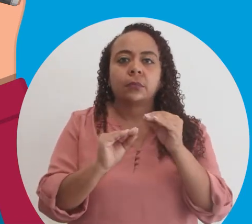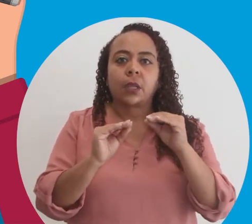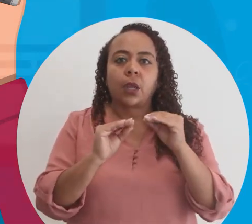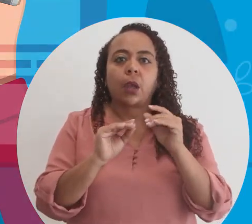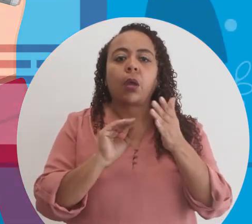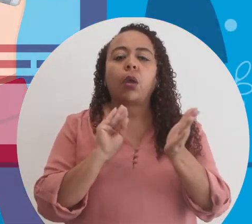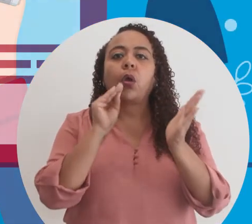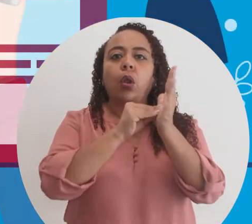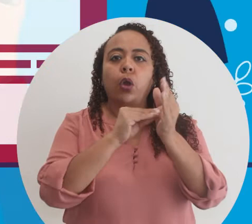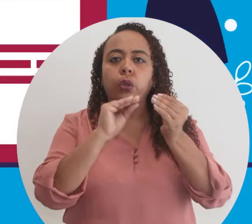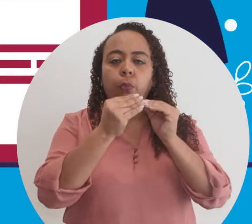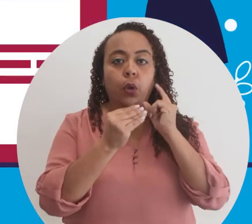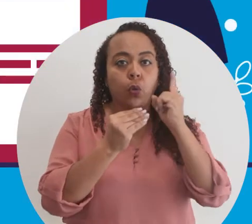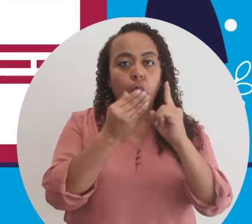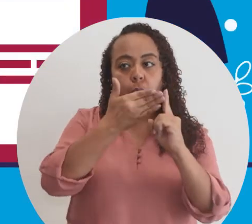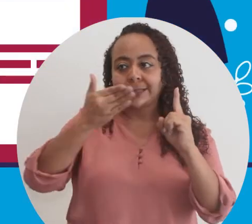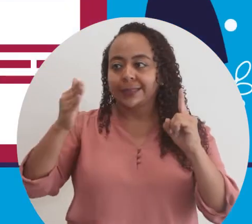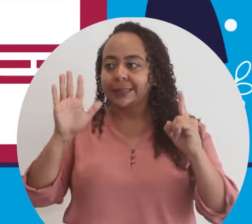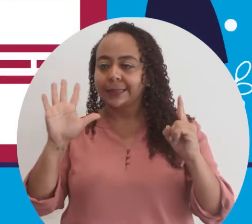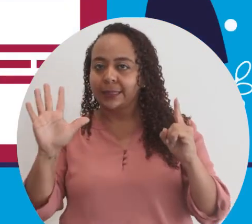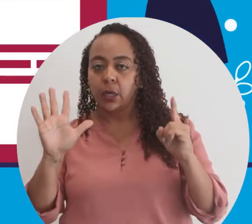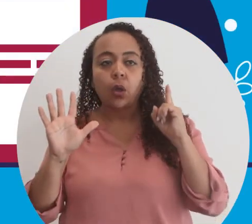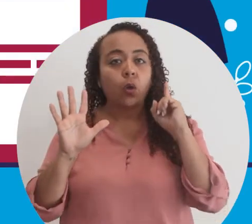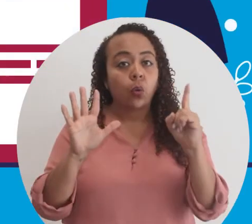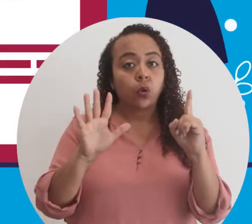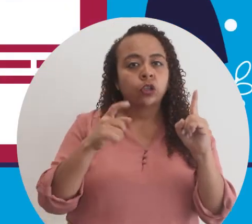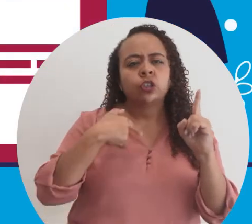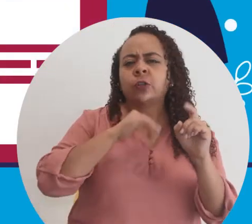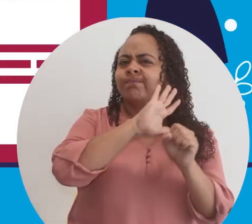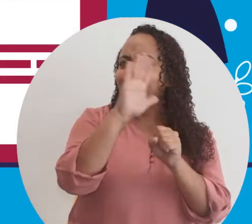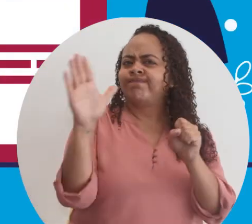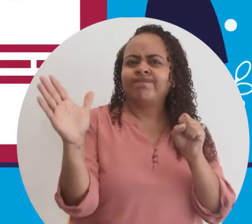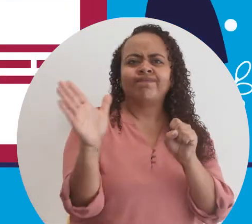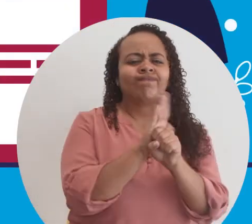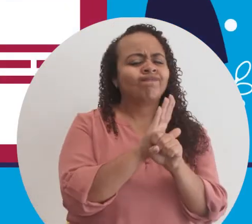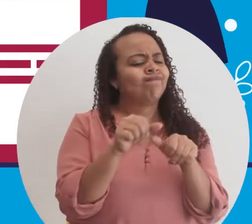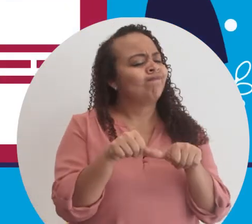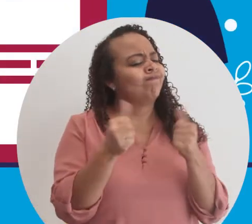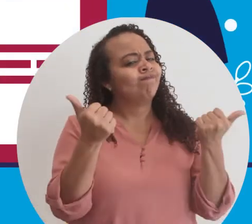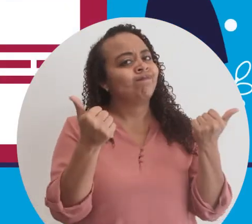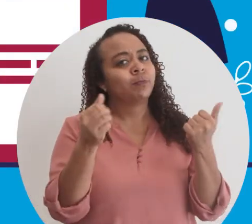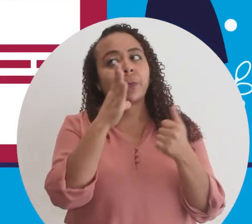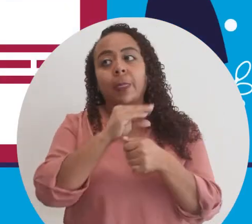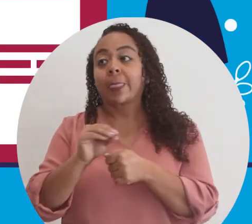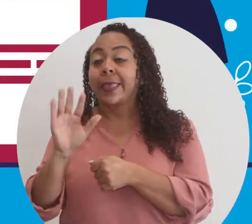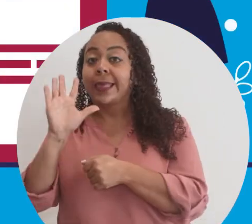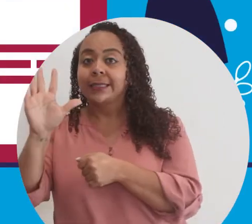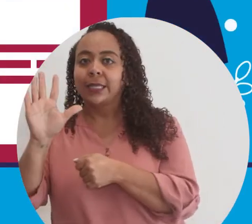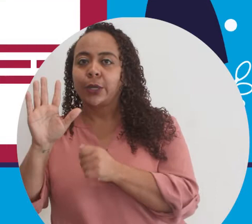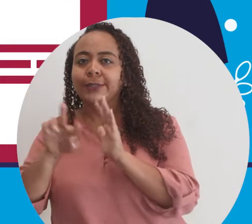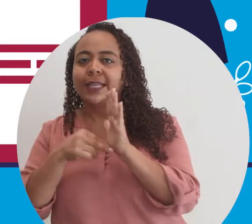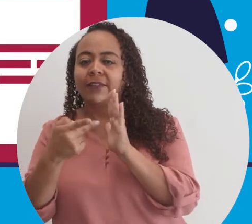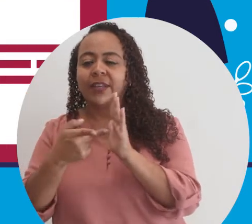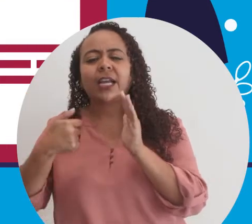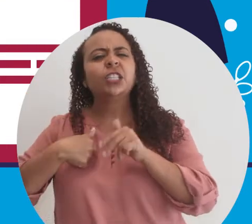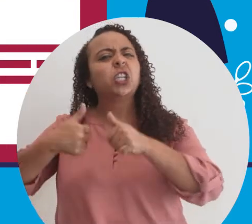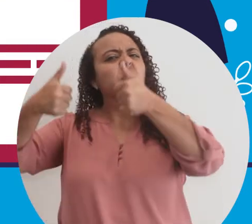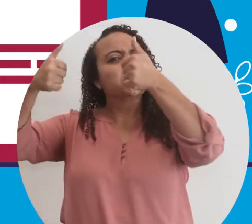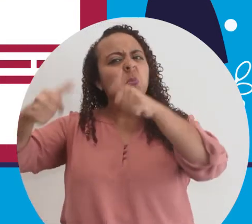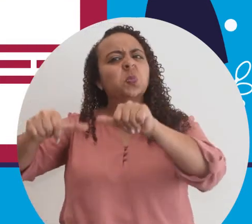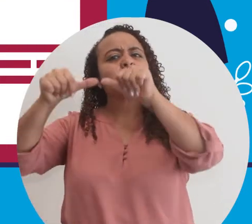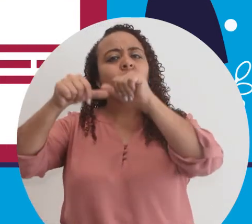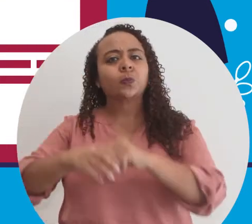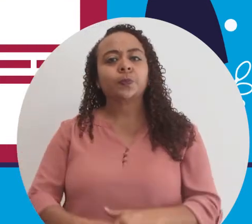colocando un número del 1 al 5, donde 1 significa estoy completamente en desacuerdo y 5